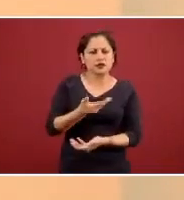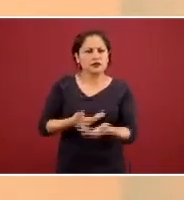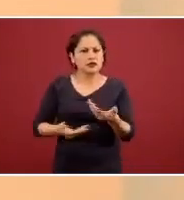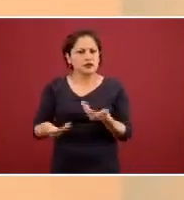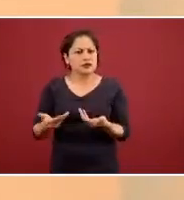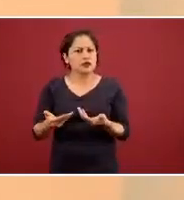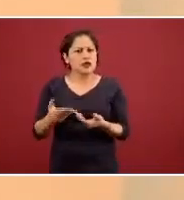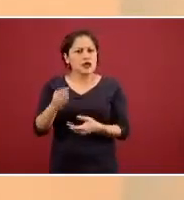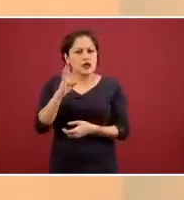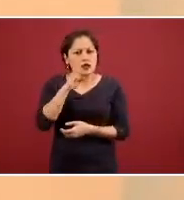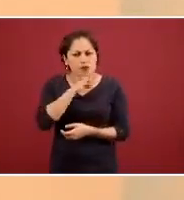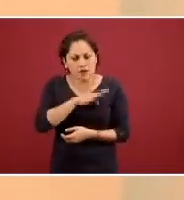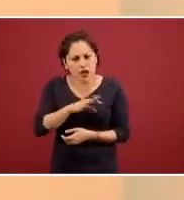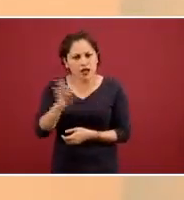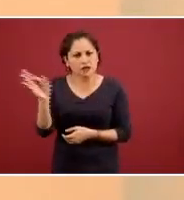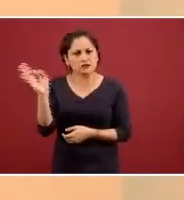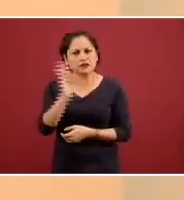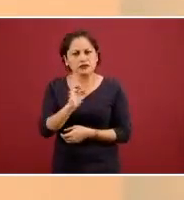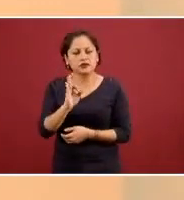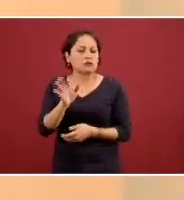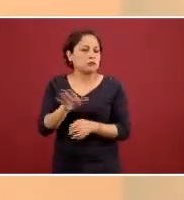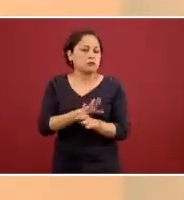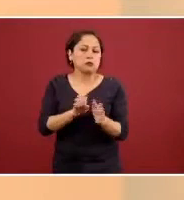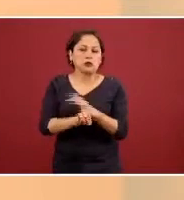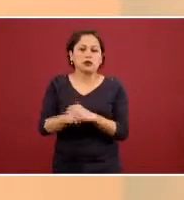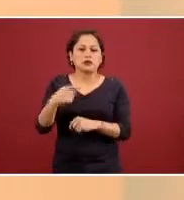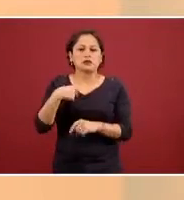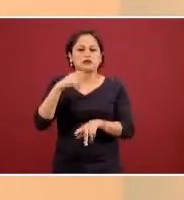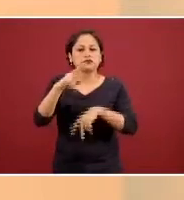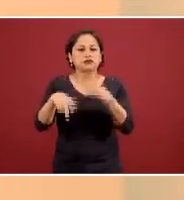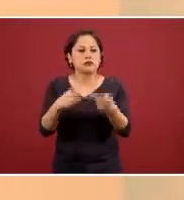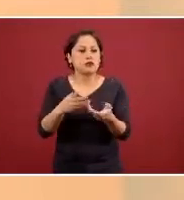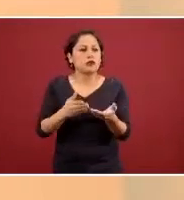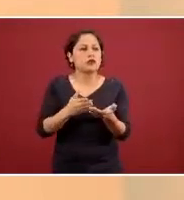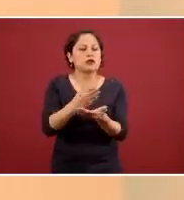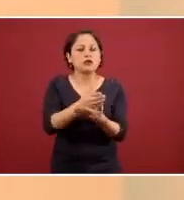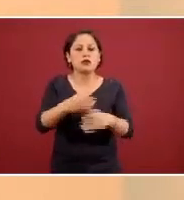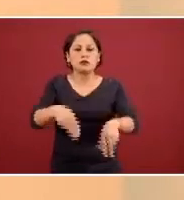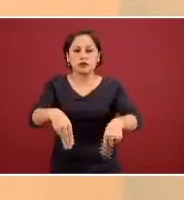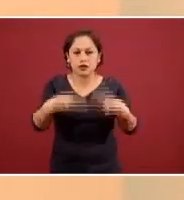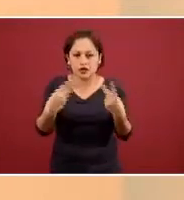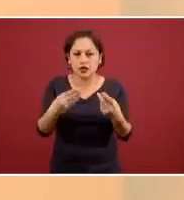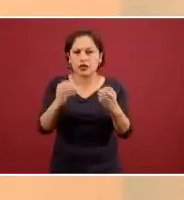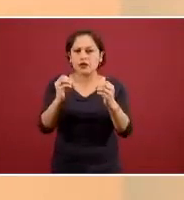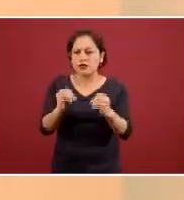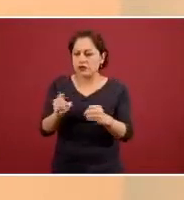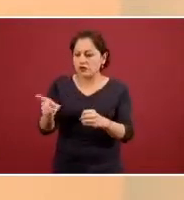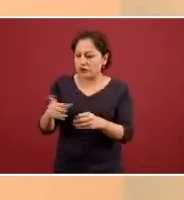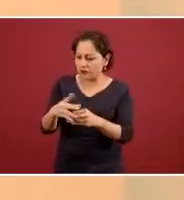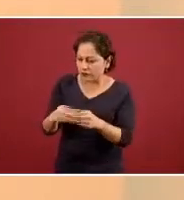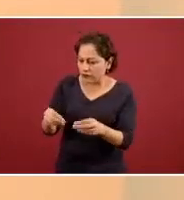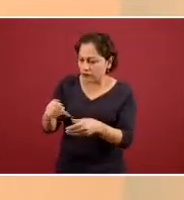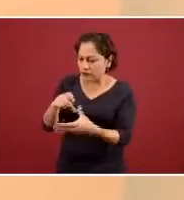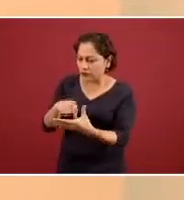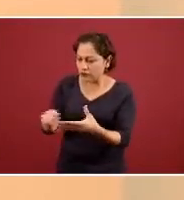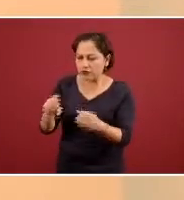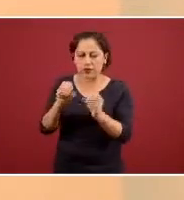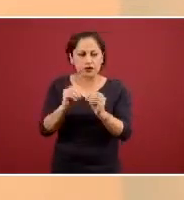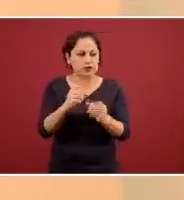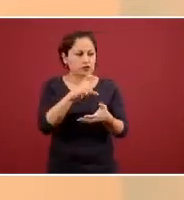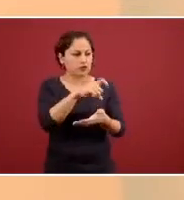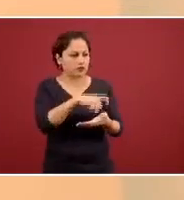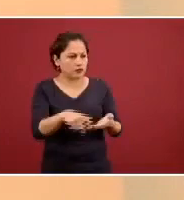a tomar la fruta la verdura un medicamento a quien le preguntamos